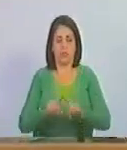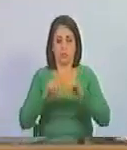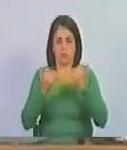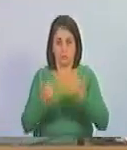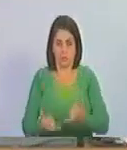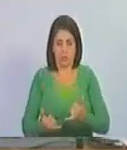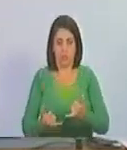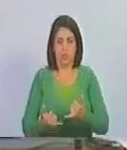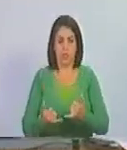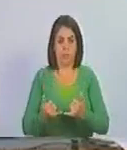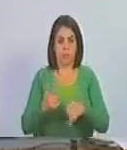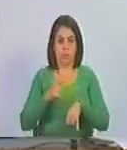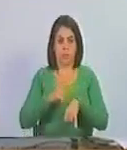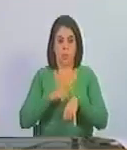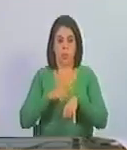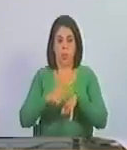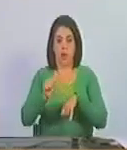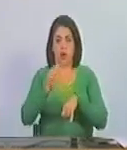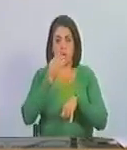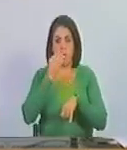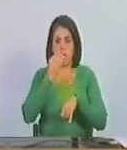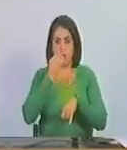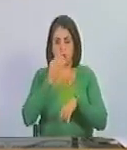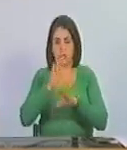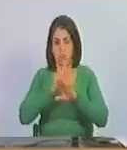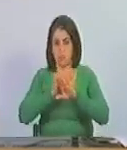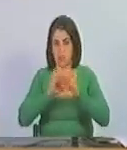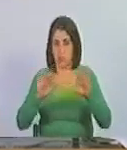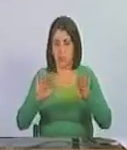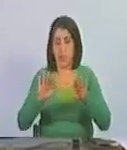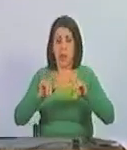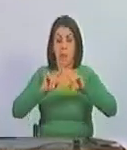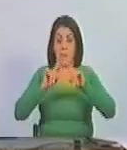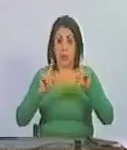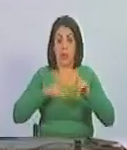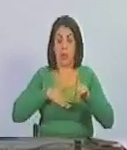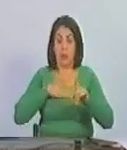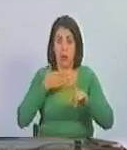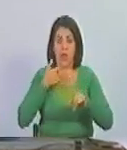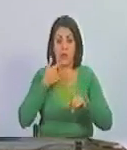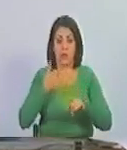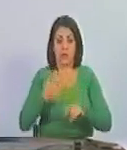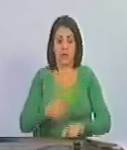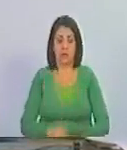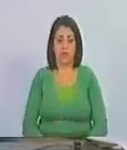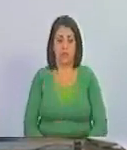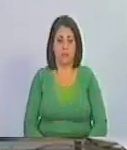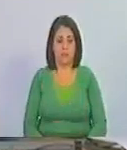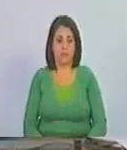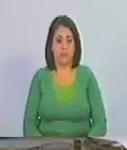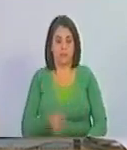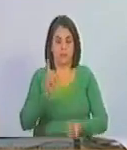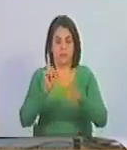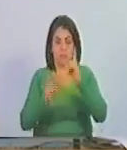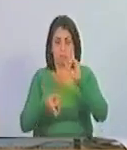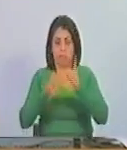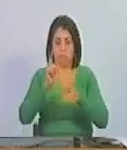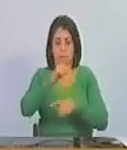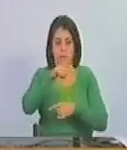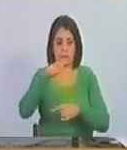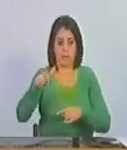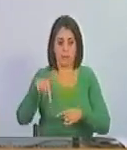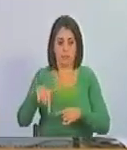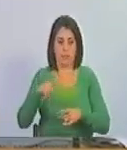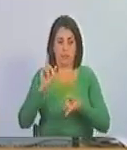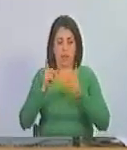está bastante lejos de la hora del almuerzo pero es posible que algunas personas